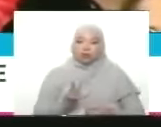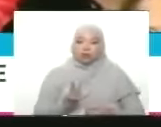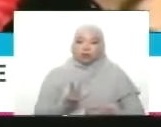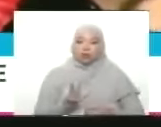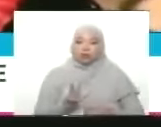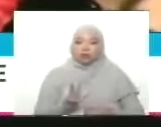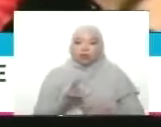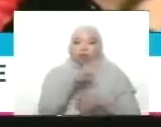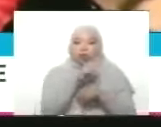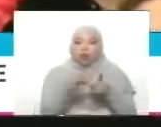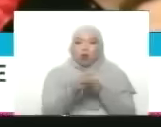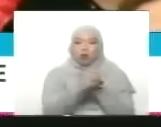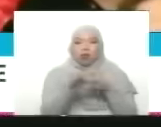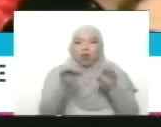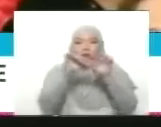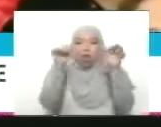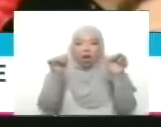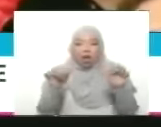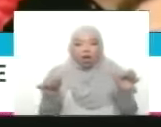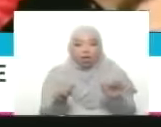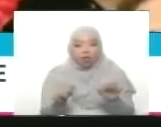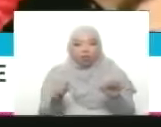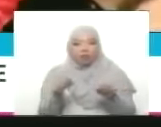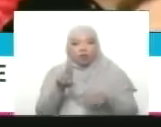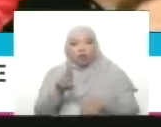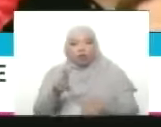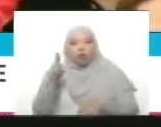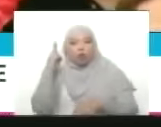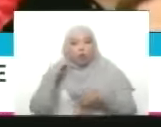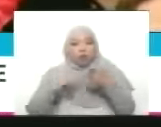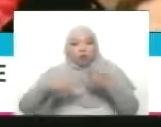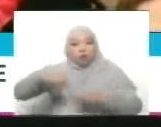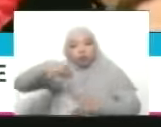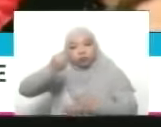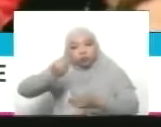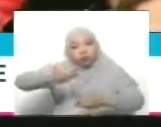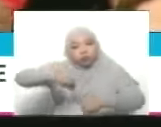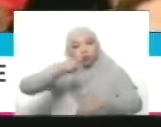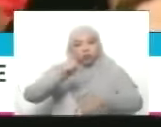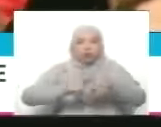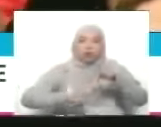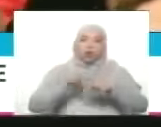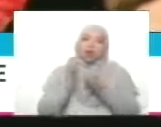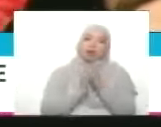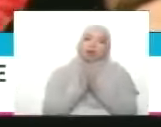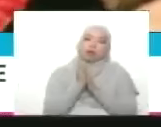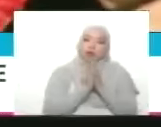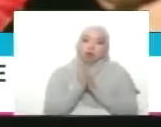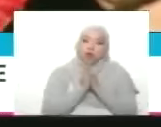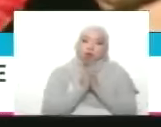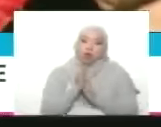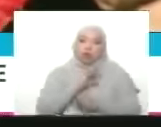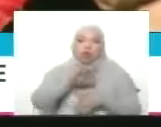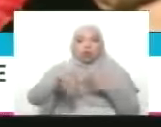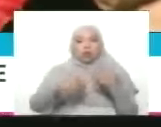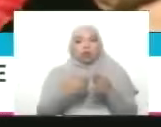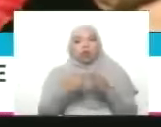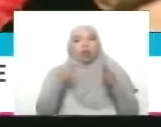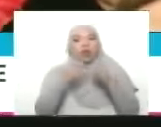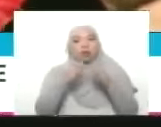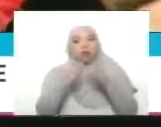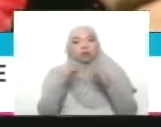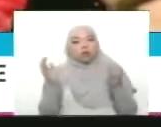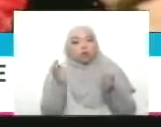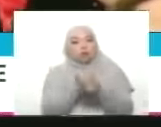cultoras artesanas jugueteras muñequeras que hacen vida cotidiana en todos nuestros espacios y que van a